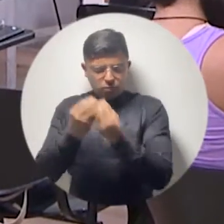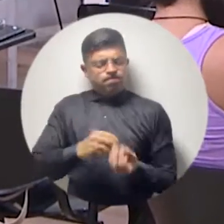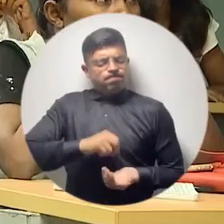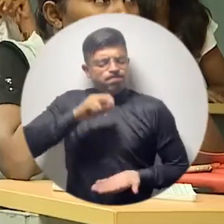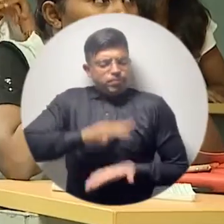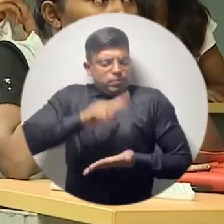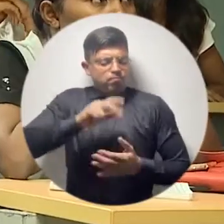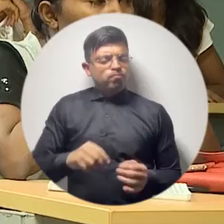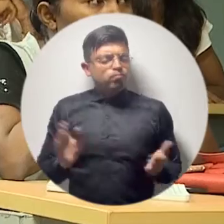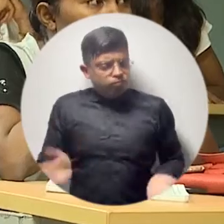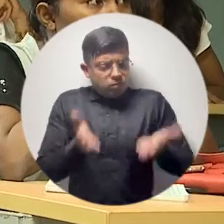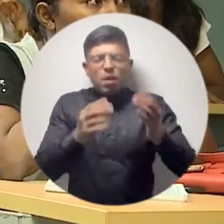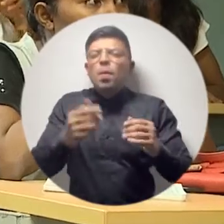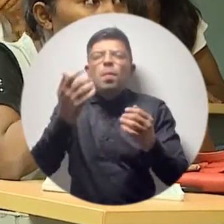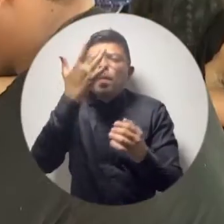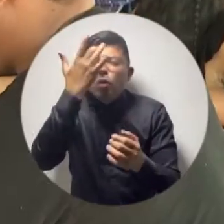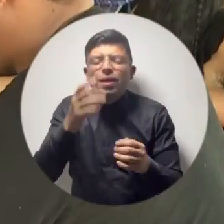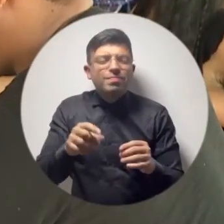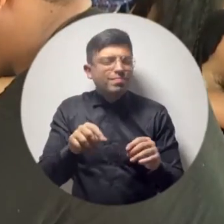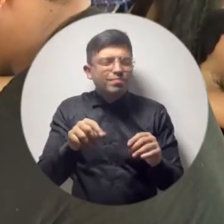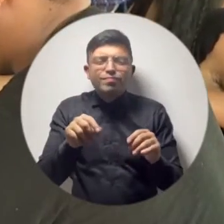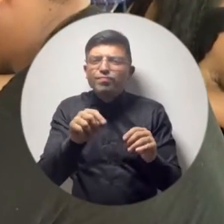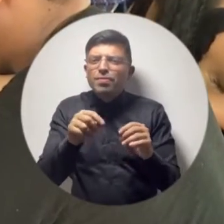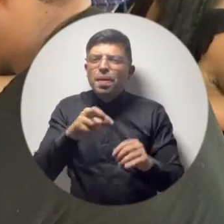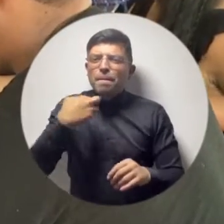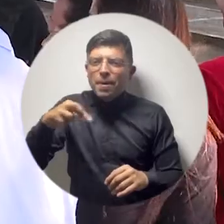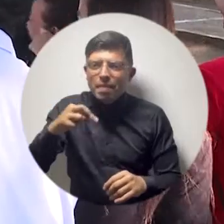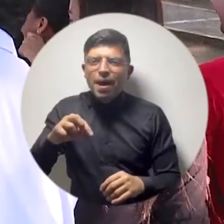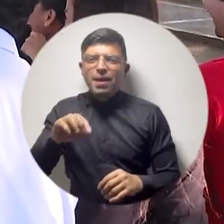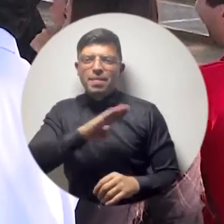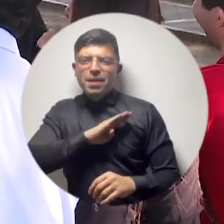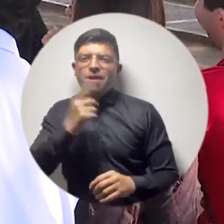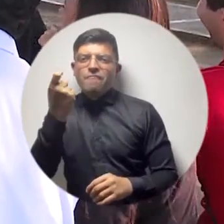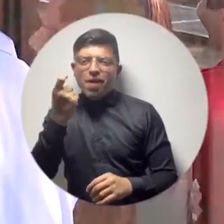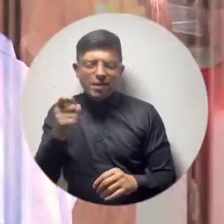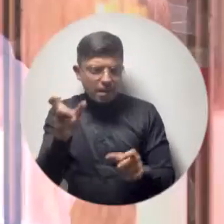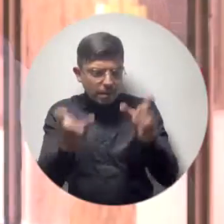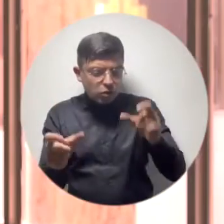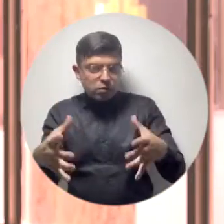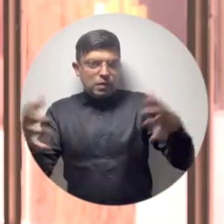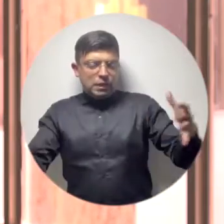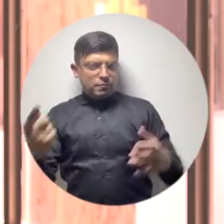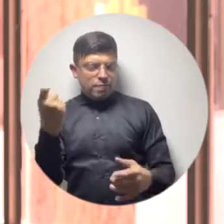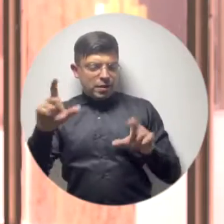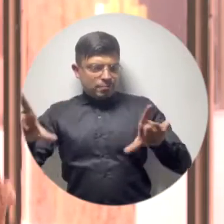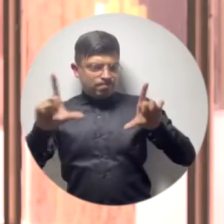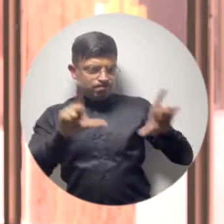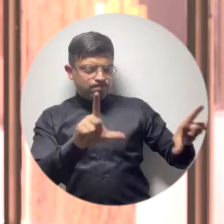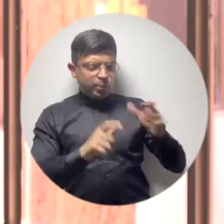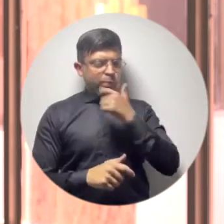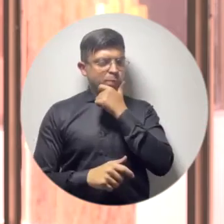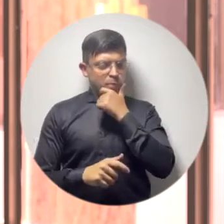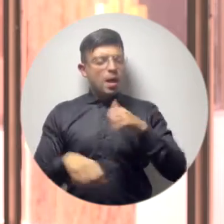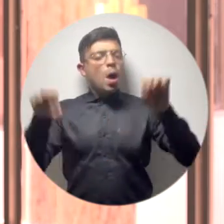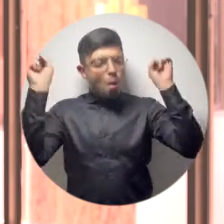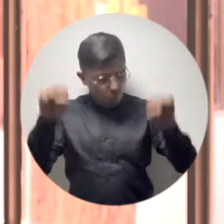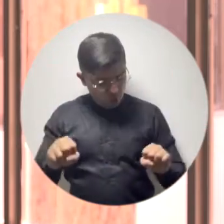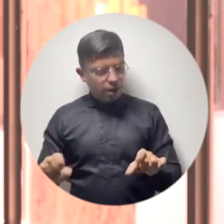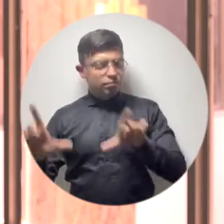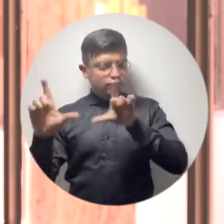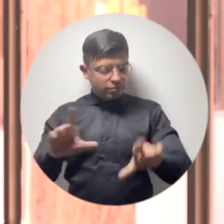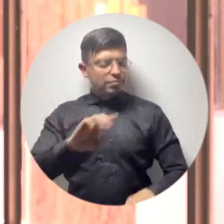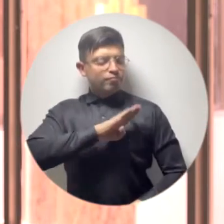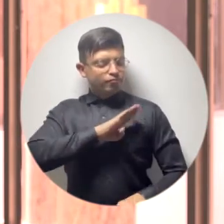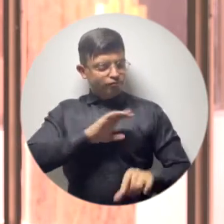personas que no han podido terminar sus estudios primarios ni secundarios. Entonces la posibilidad de que ellos se